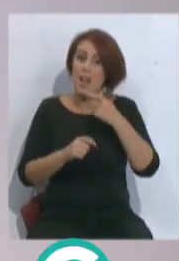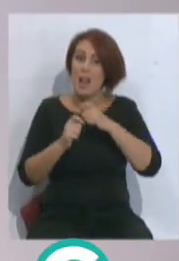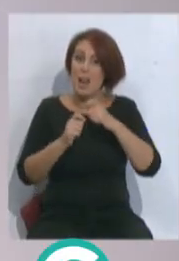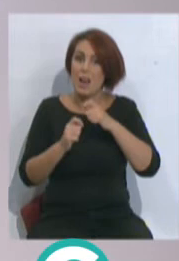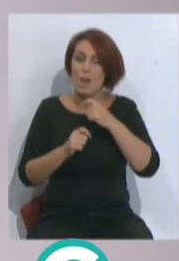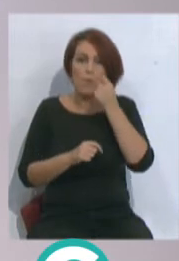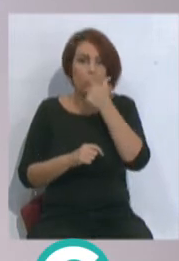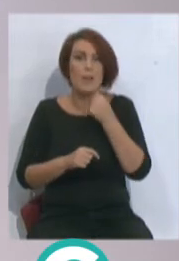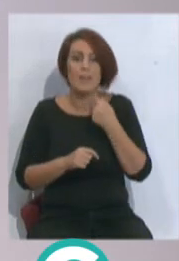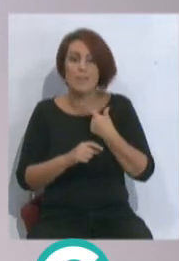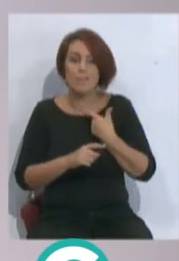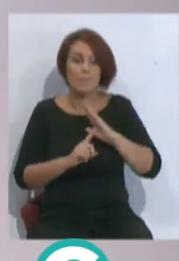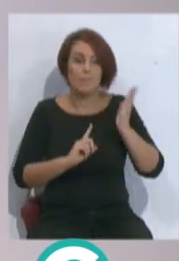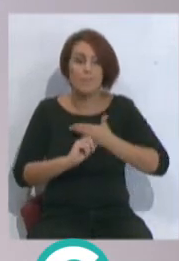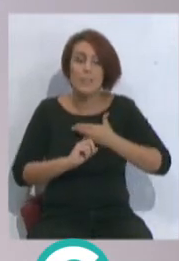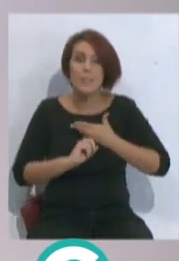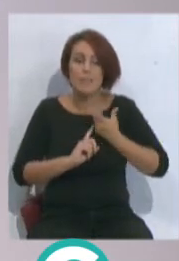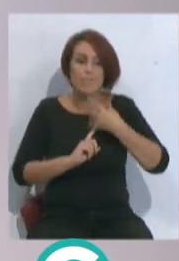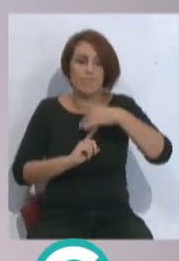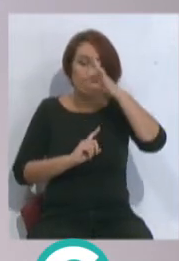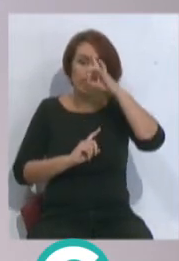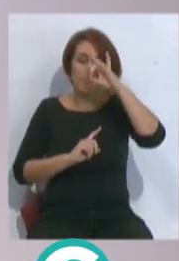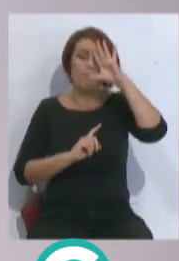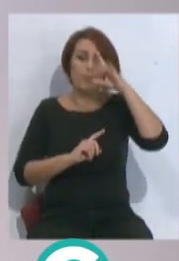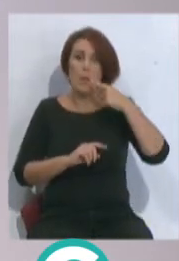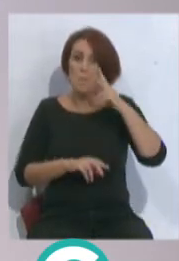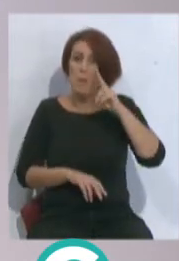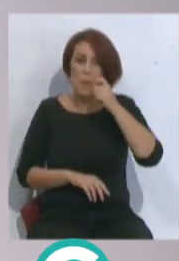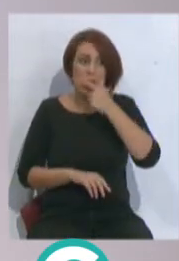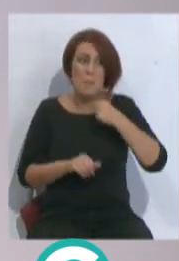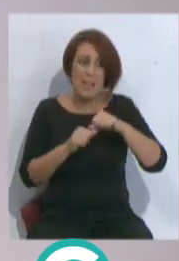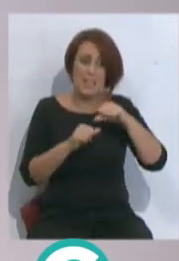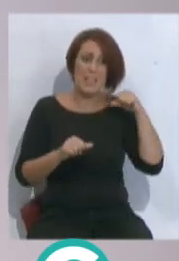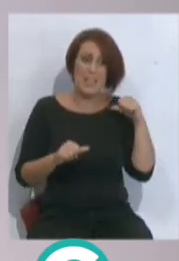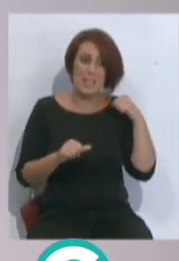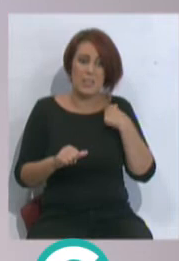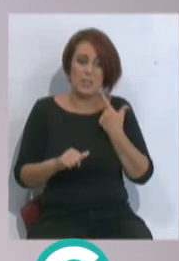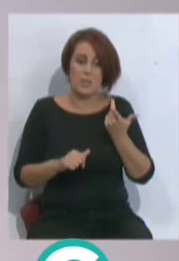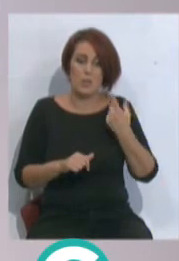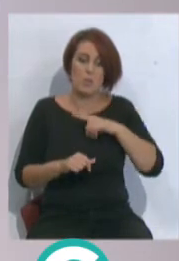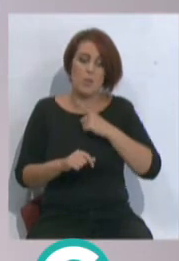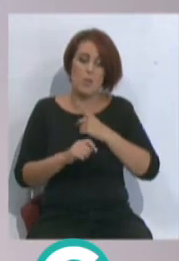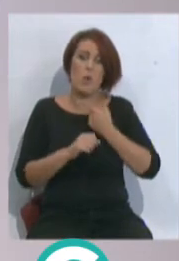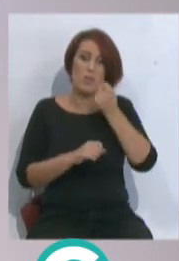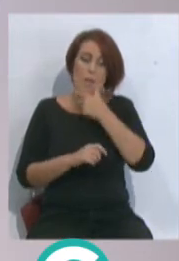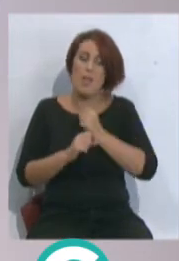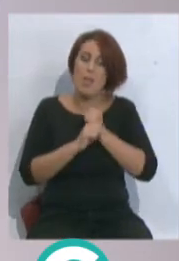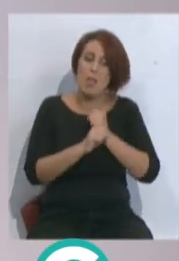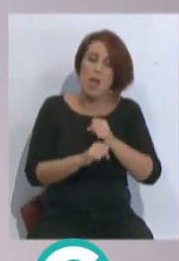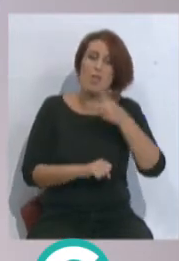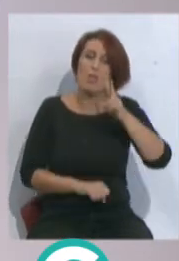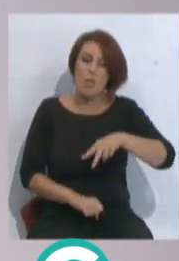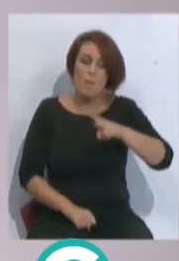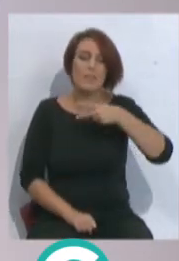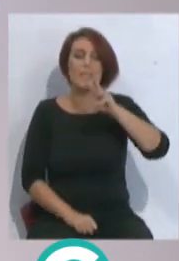pensaban que José Mari se fuera a lesionar. Cuando si tú miras el histórico de José Mari, en los últimos años hemos estado, dependiendo de él, dos o tres meses siempre